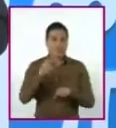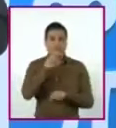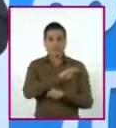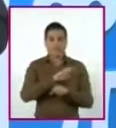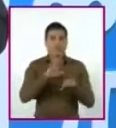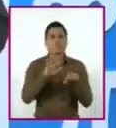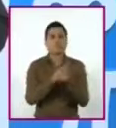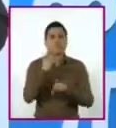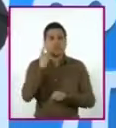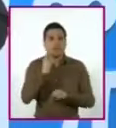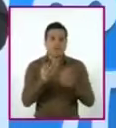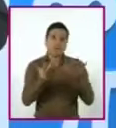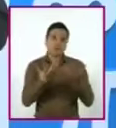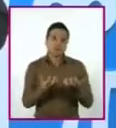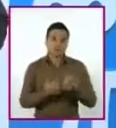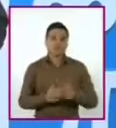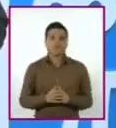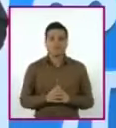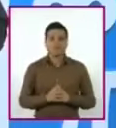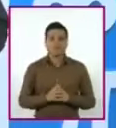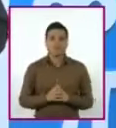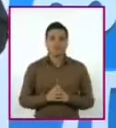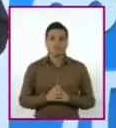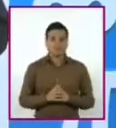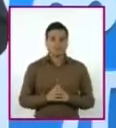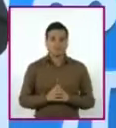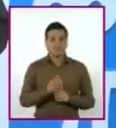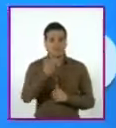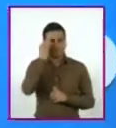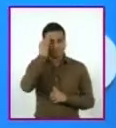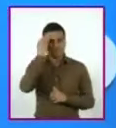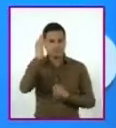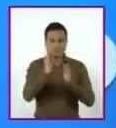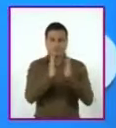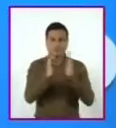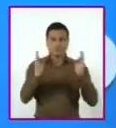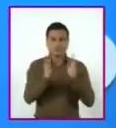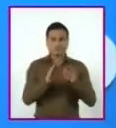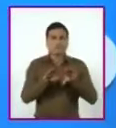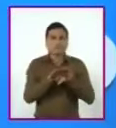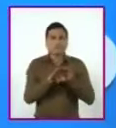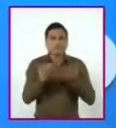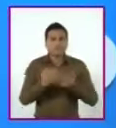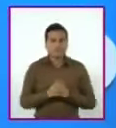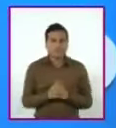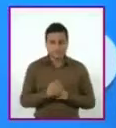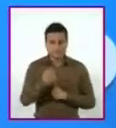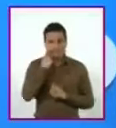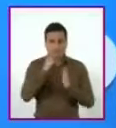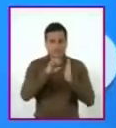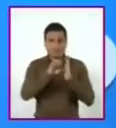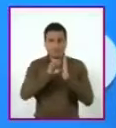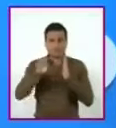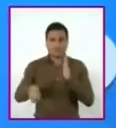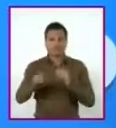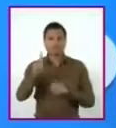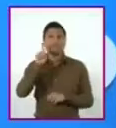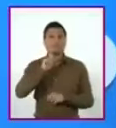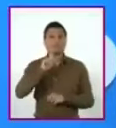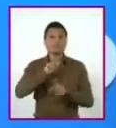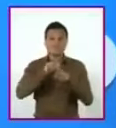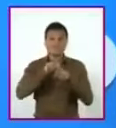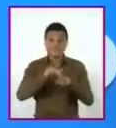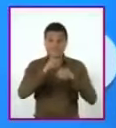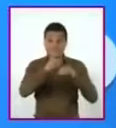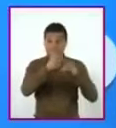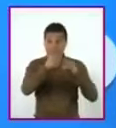gravedad. ¿Y qué pasó con la distancia? Si Paola hubiera seguido cayendo y llegado a